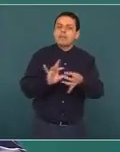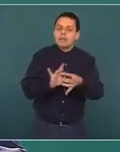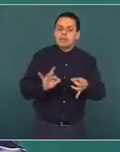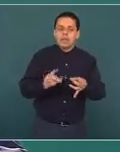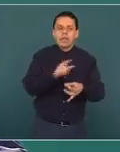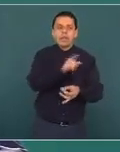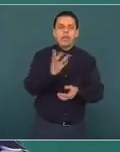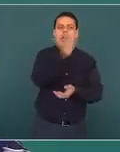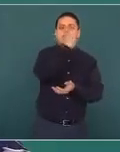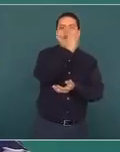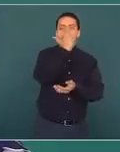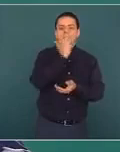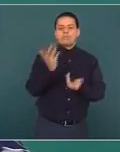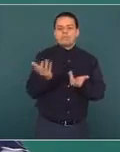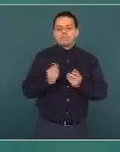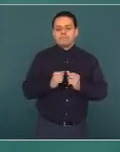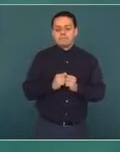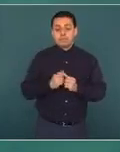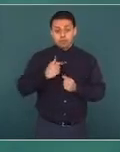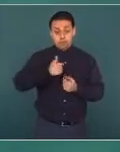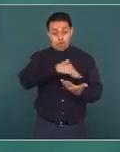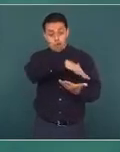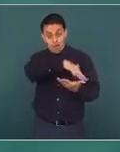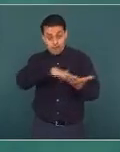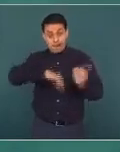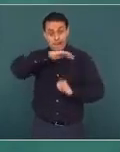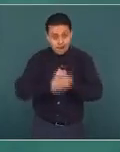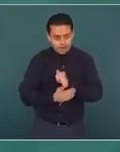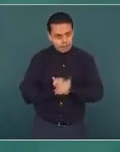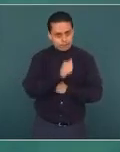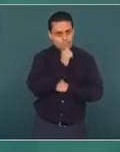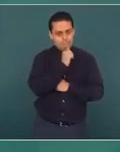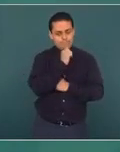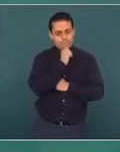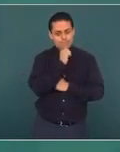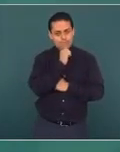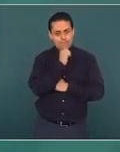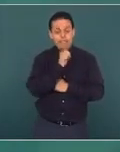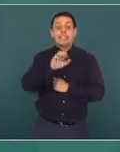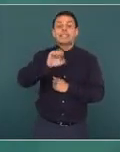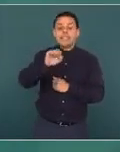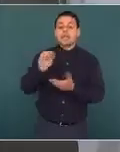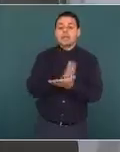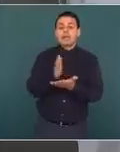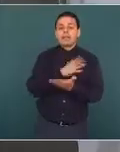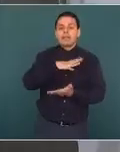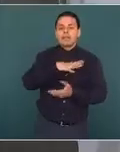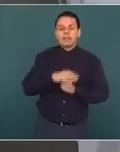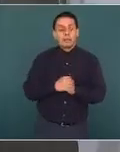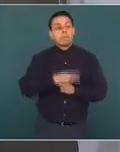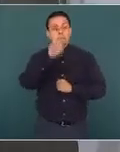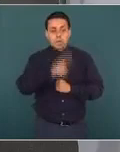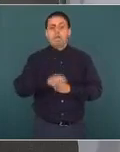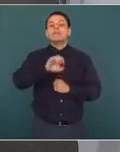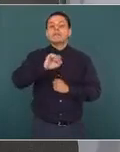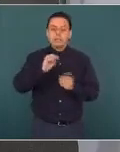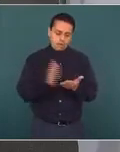No la terminé de leer, porque son 60 páginas.